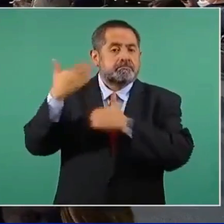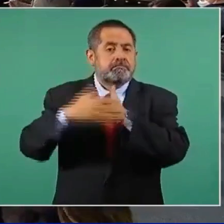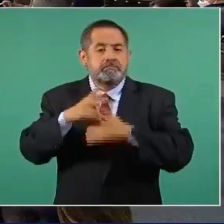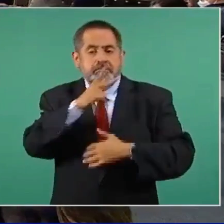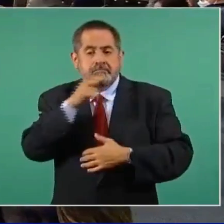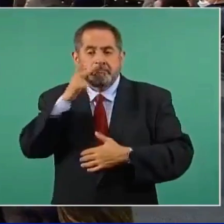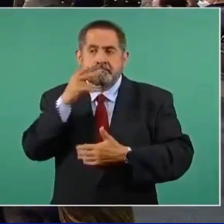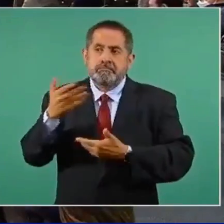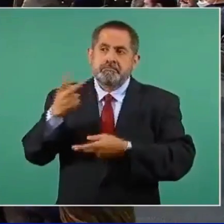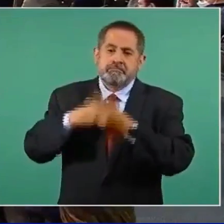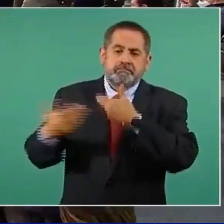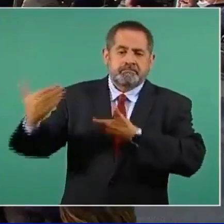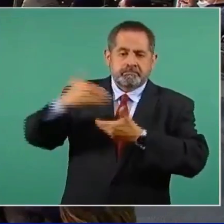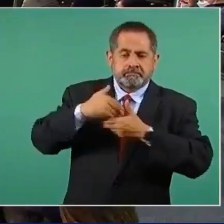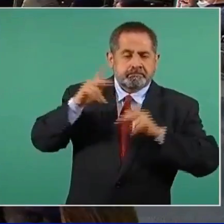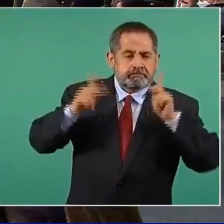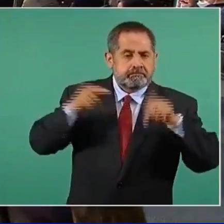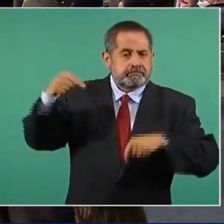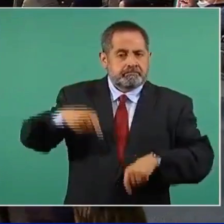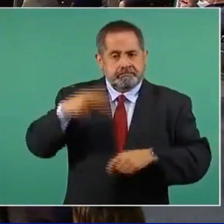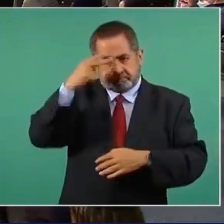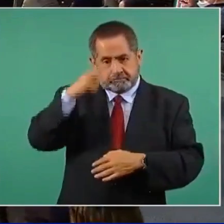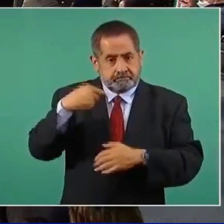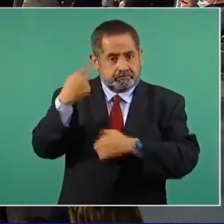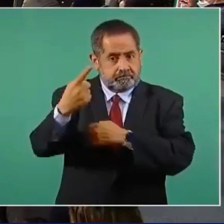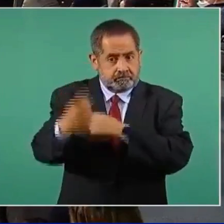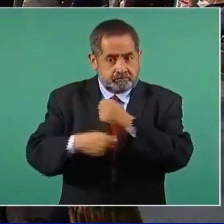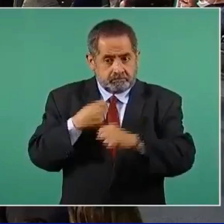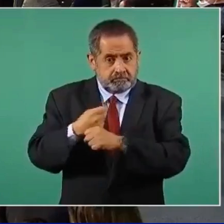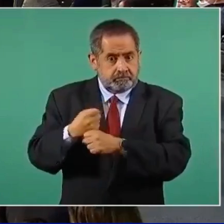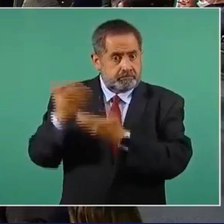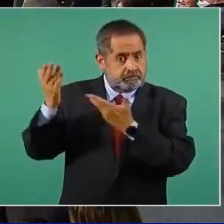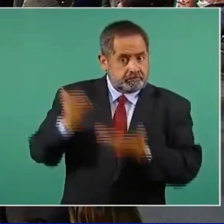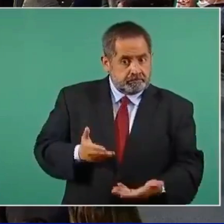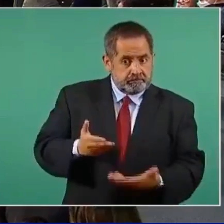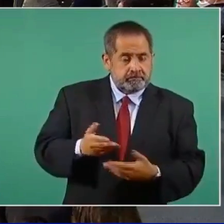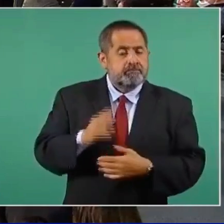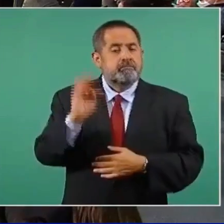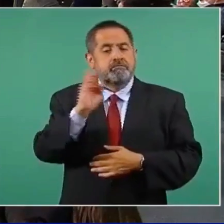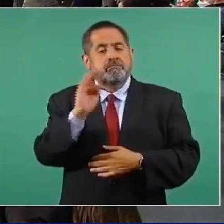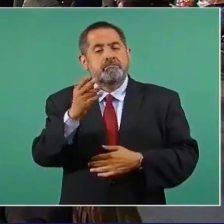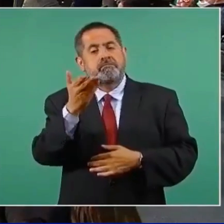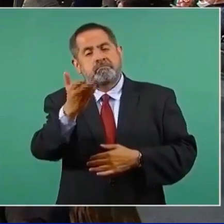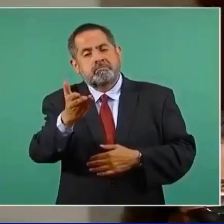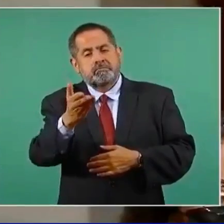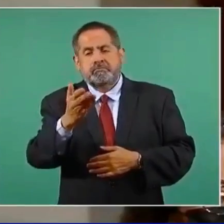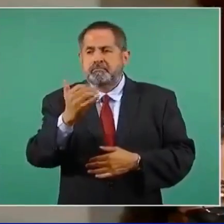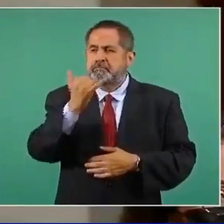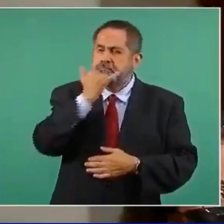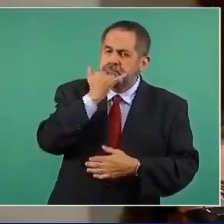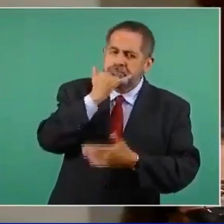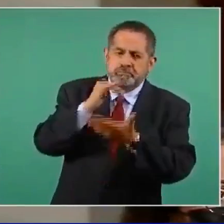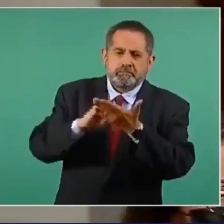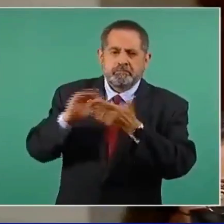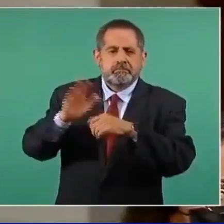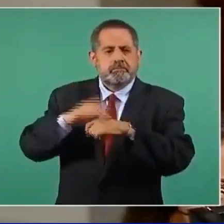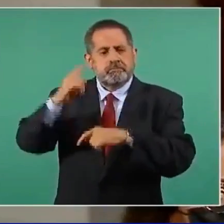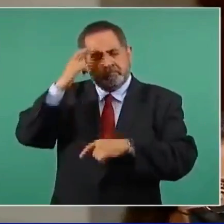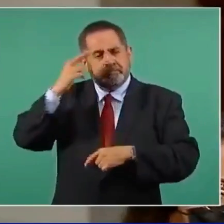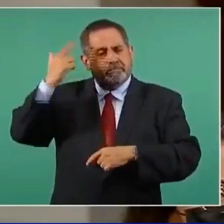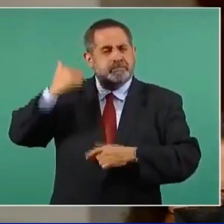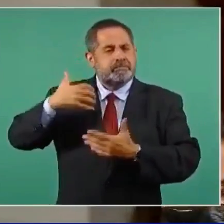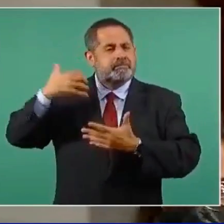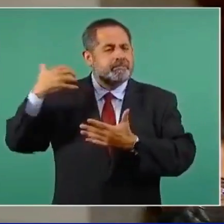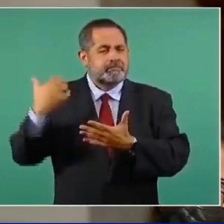Papa Francisco el próximo año? Y si hay alguna respuesta a la solicitud de disculpa por la conquista de